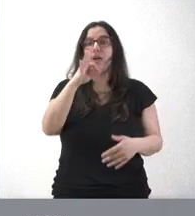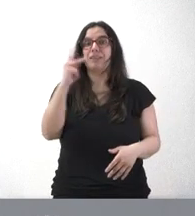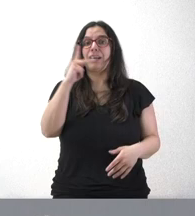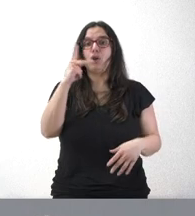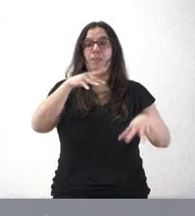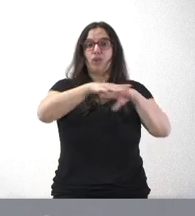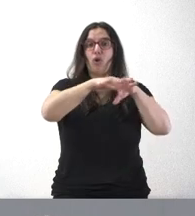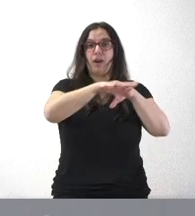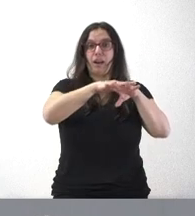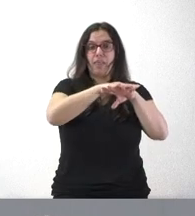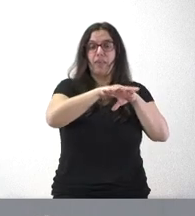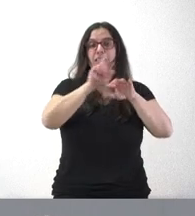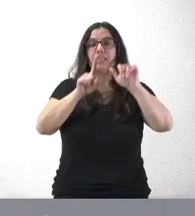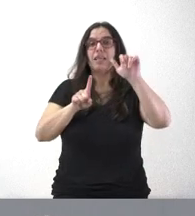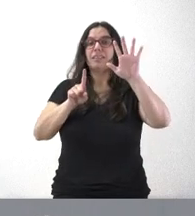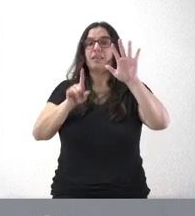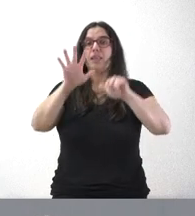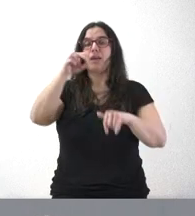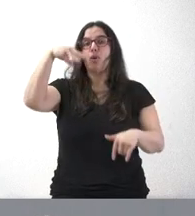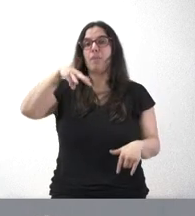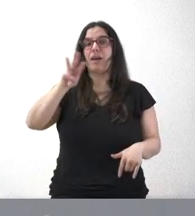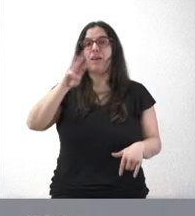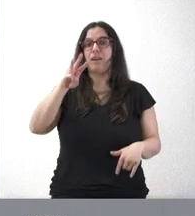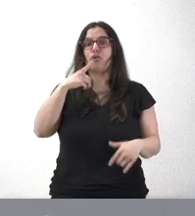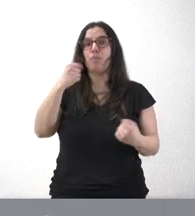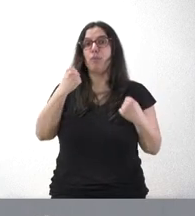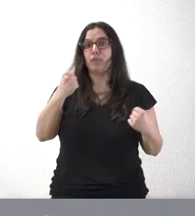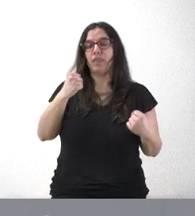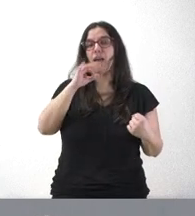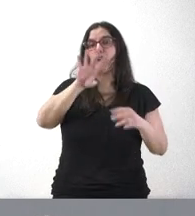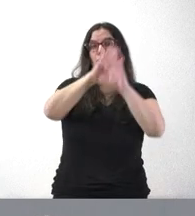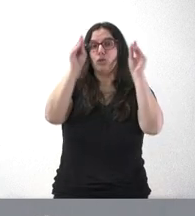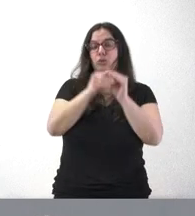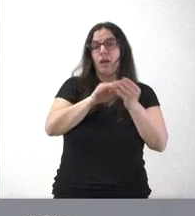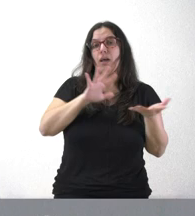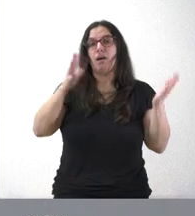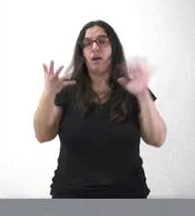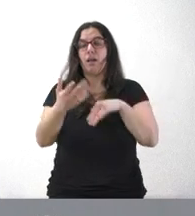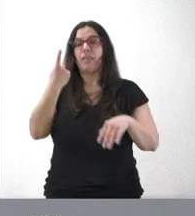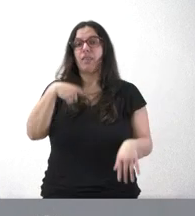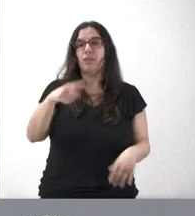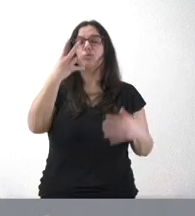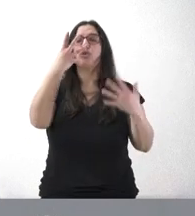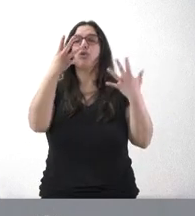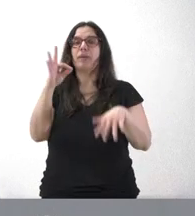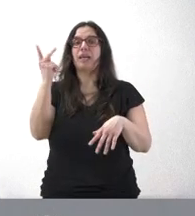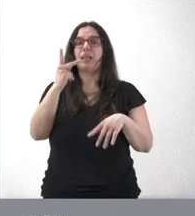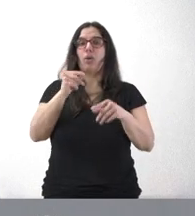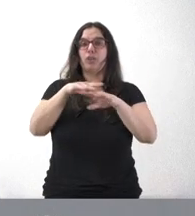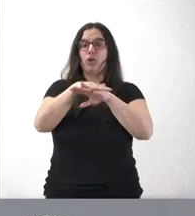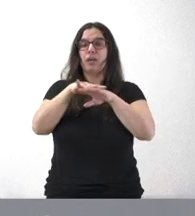redes y 65 megavatios de potencia renovable instalada, a un total de 190 kilómetros de redes y 260